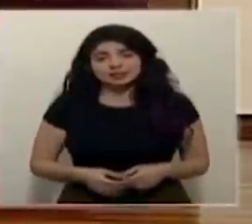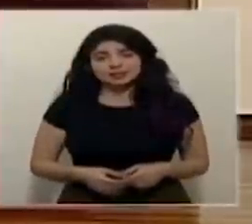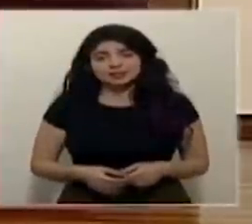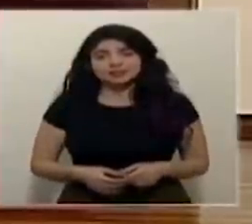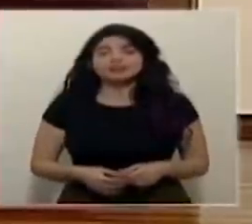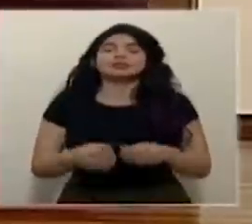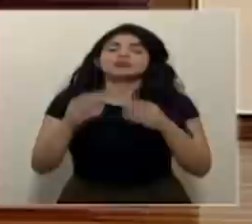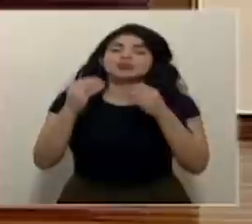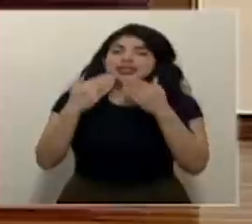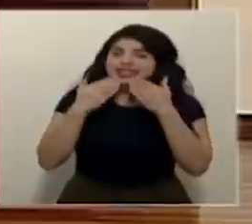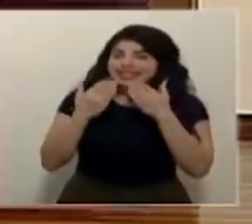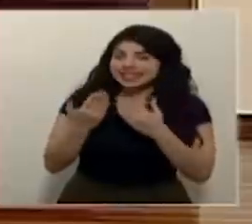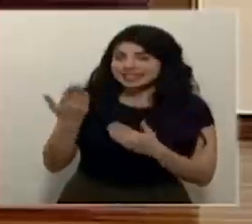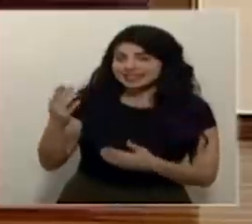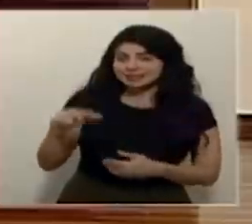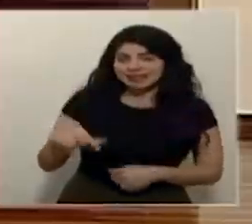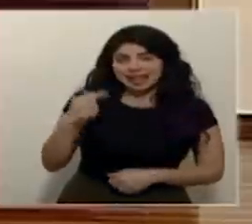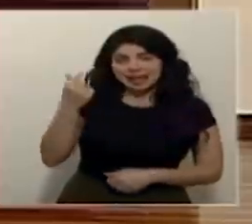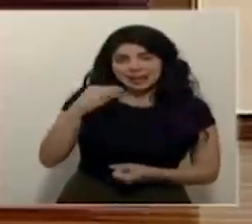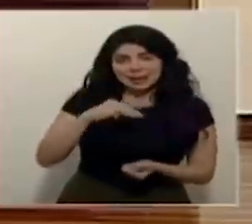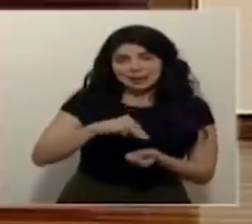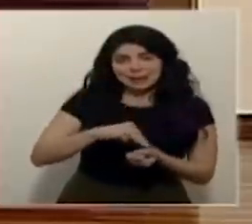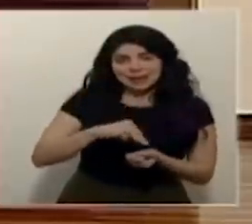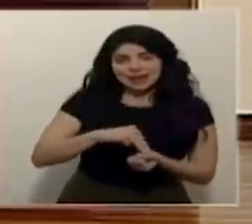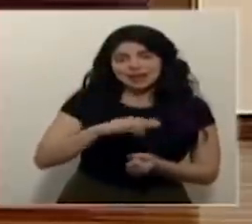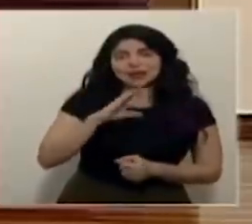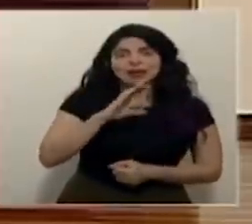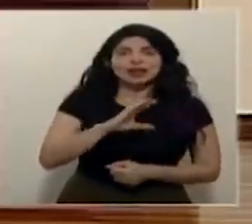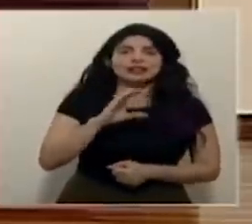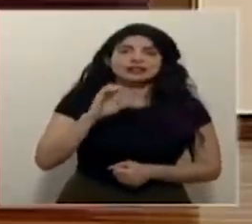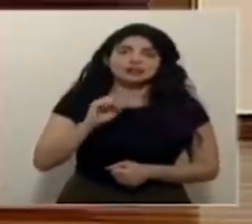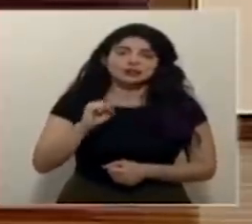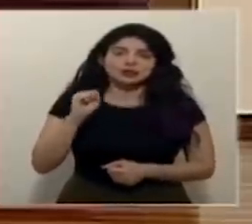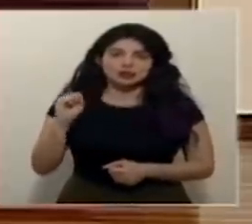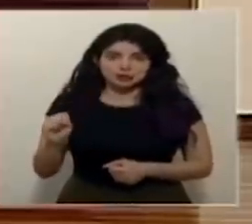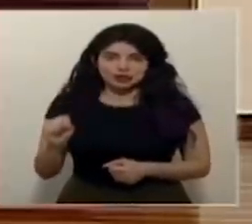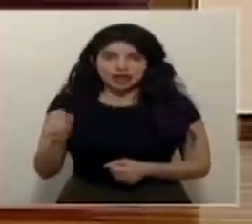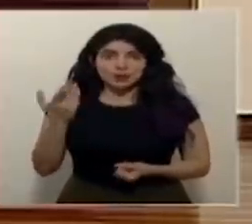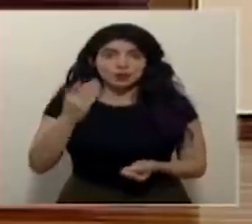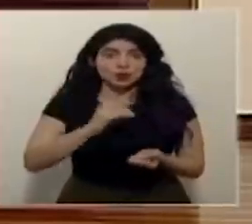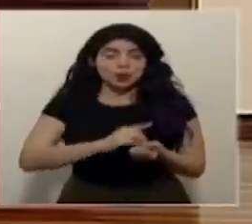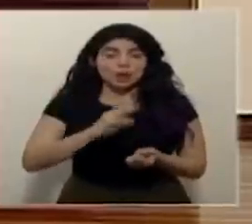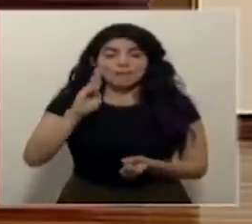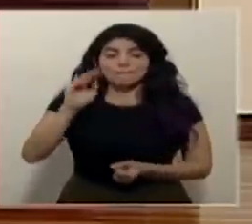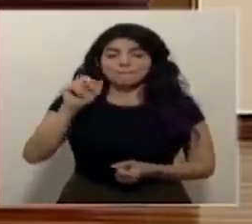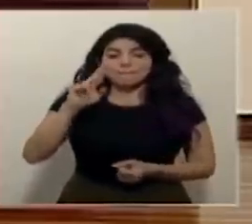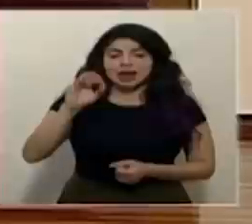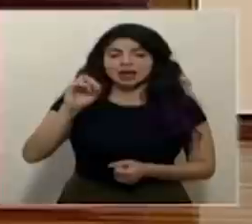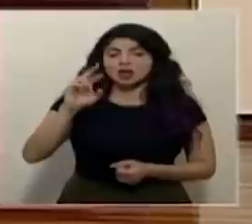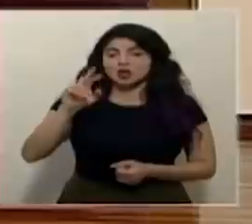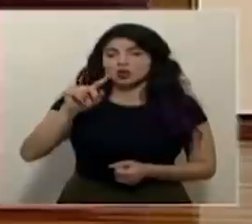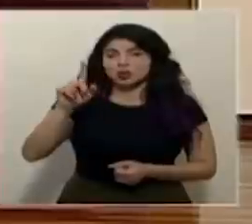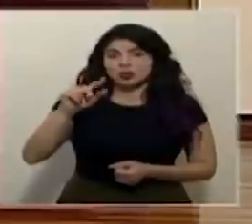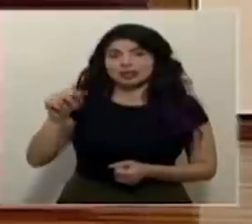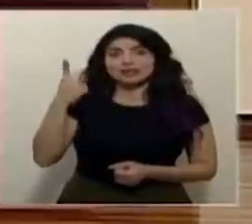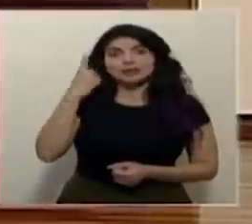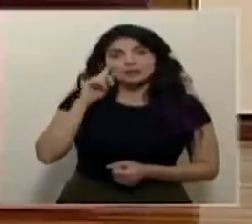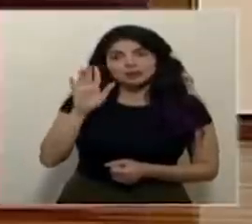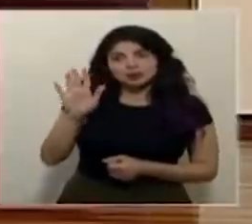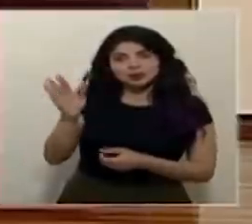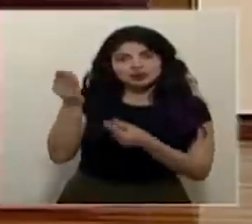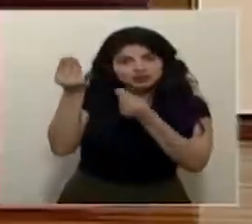Muchas gracias al gerente médico de la Caja Costarricense de Seguro Social, el doctor Mario Ruiz, por el